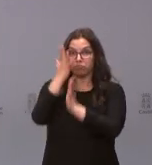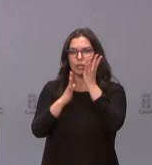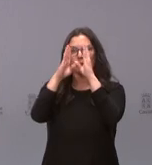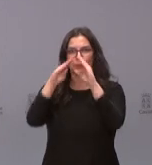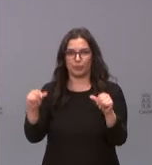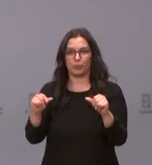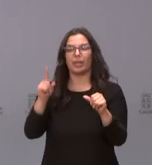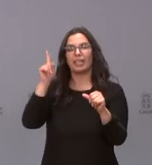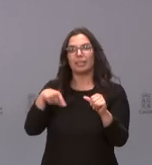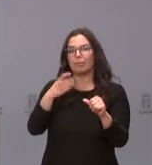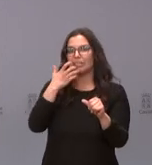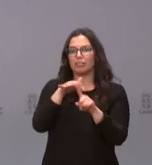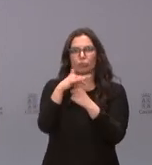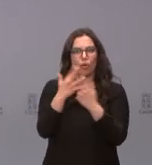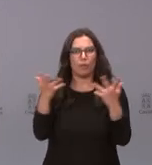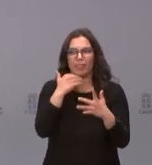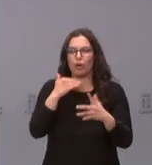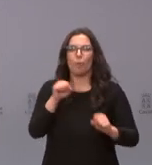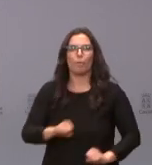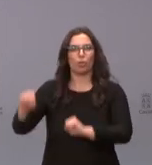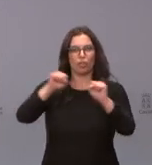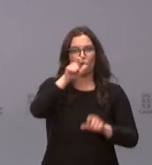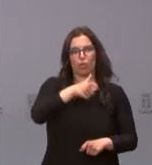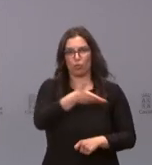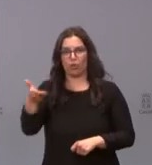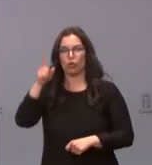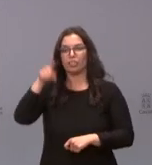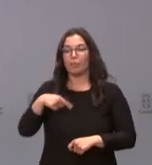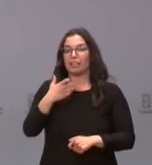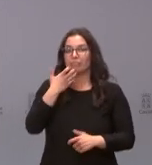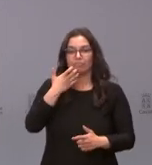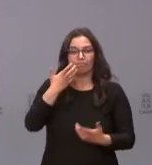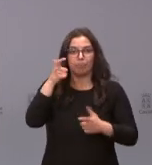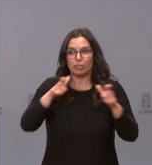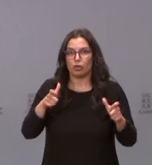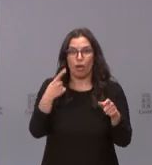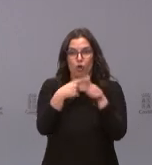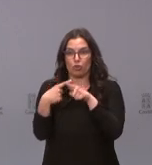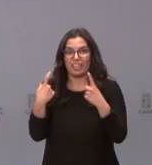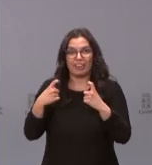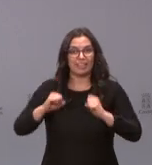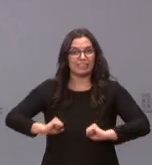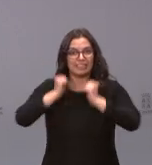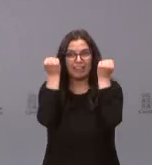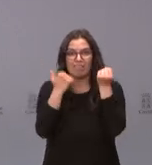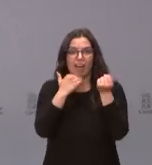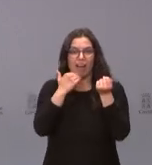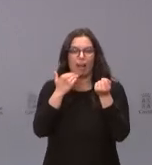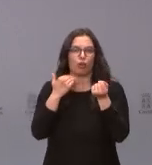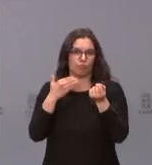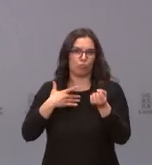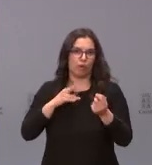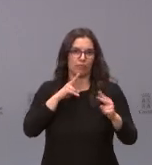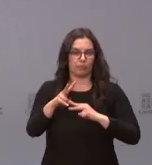protección ciudadana en cualquier situación de emergencia y actuar en salvamento y rescate de personas y bienes en esas situaciones. Estos servicios son de